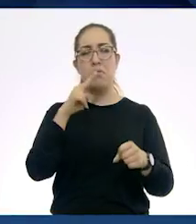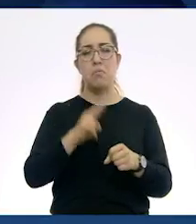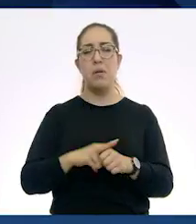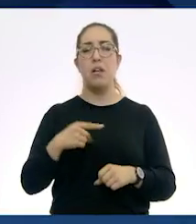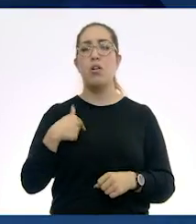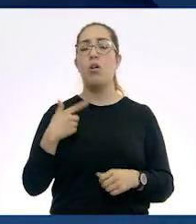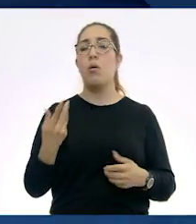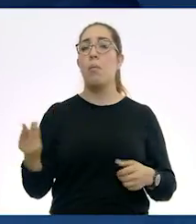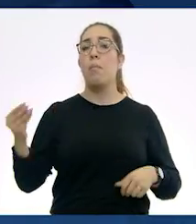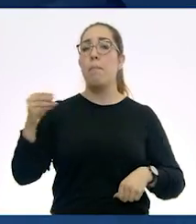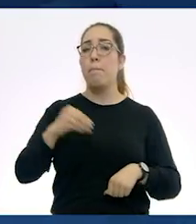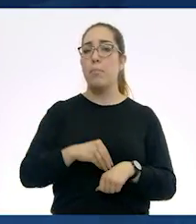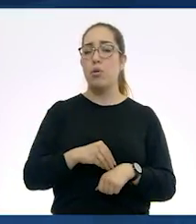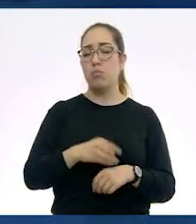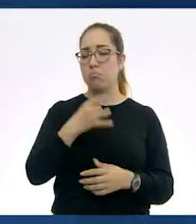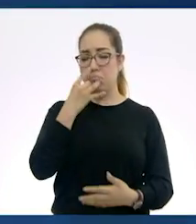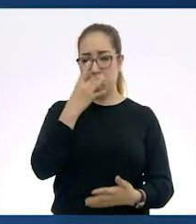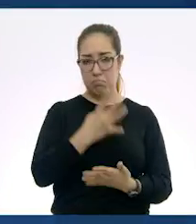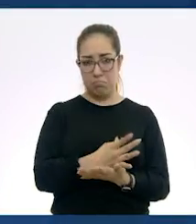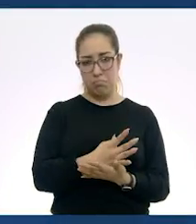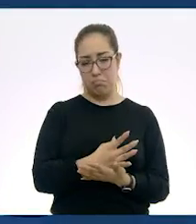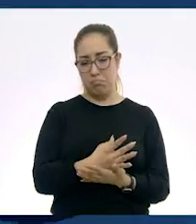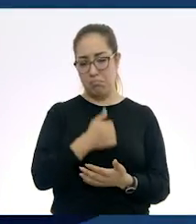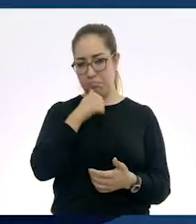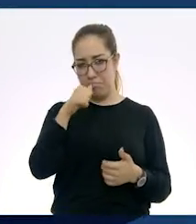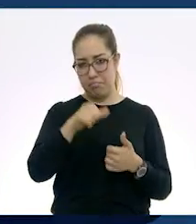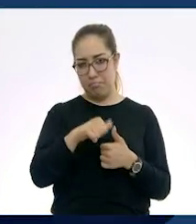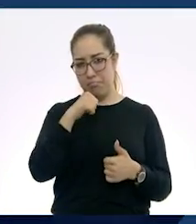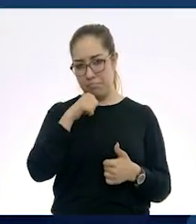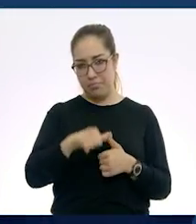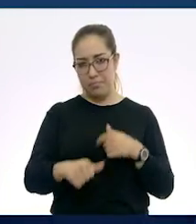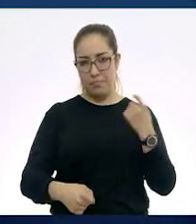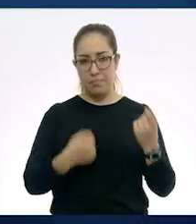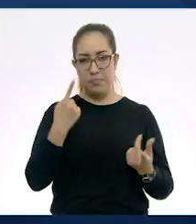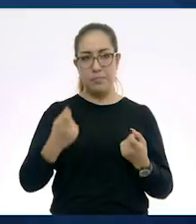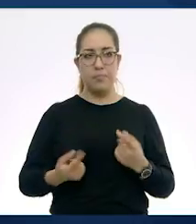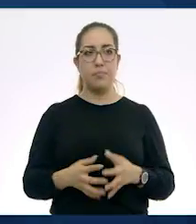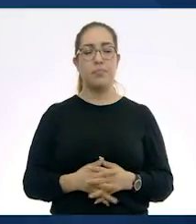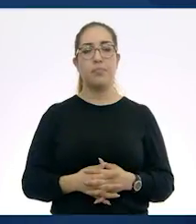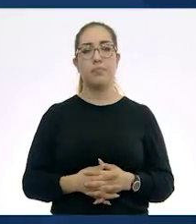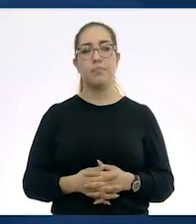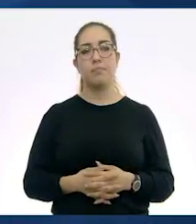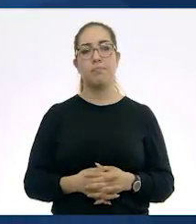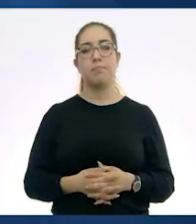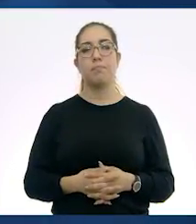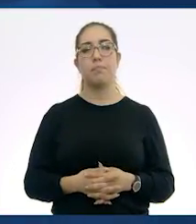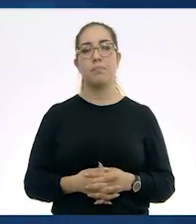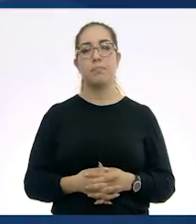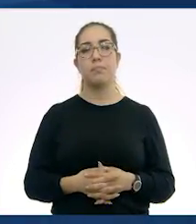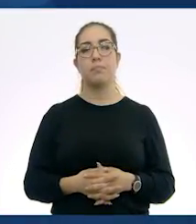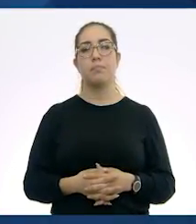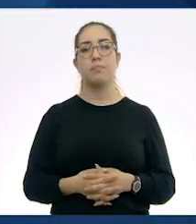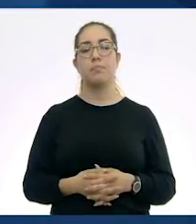poner solamente las iniciales de cada una de las civilizaciones que vimos. Y voy a poner aquí